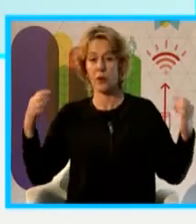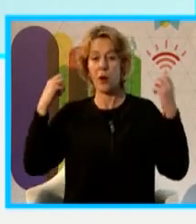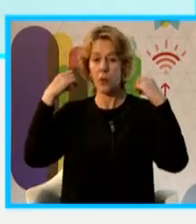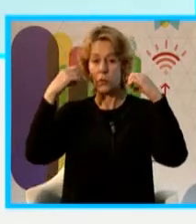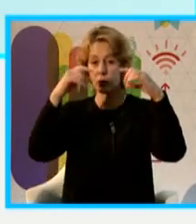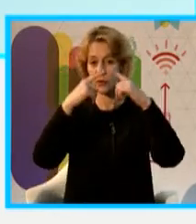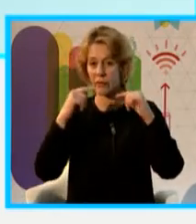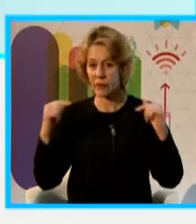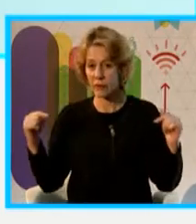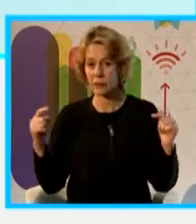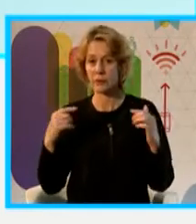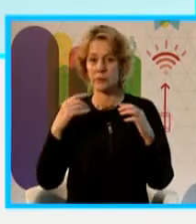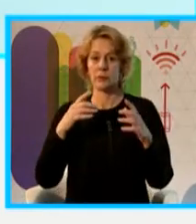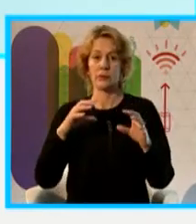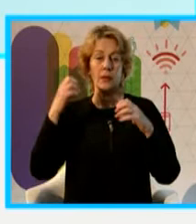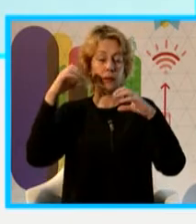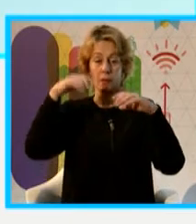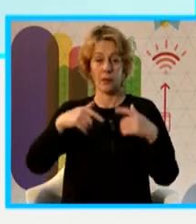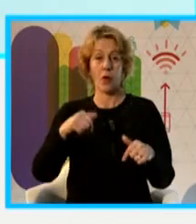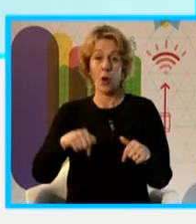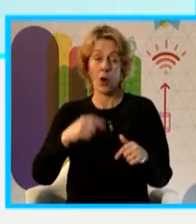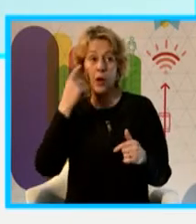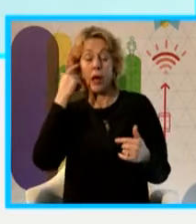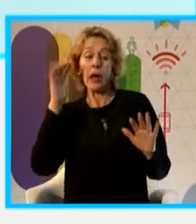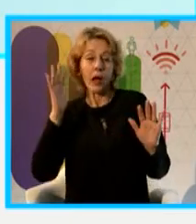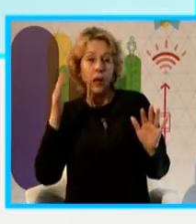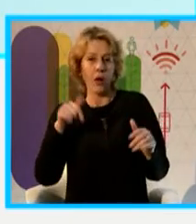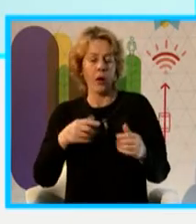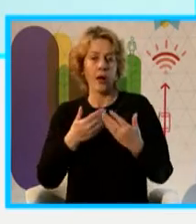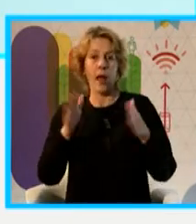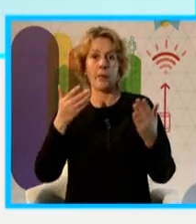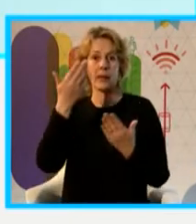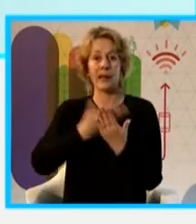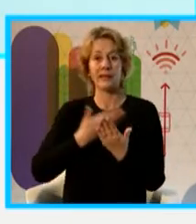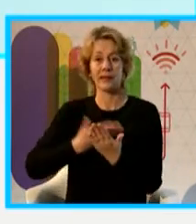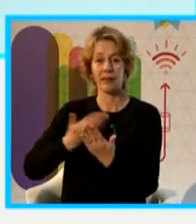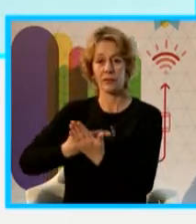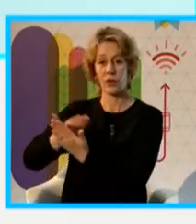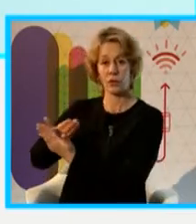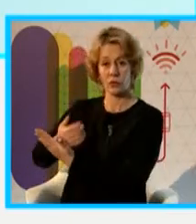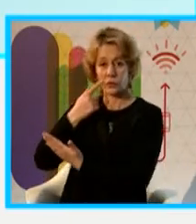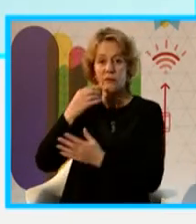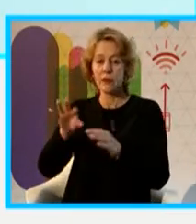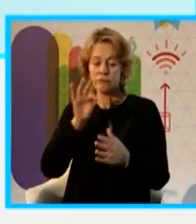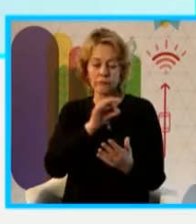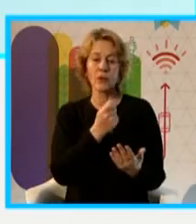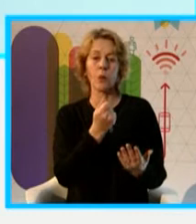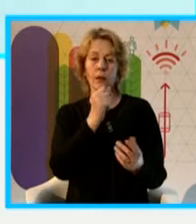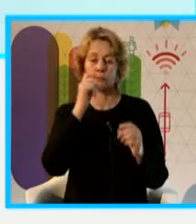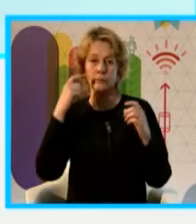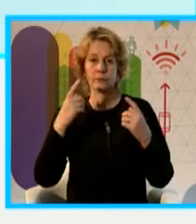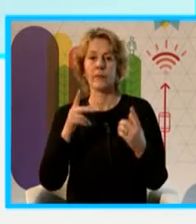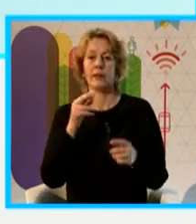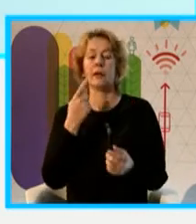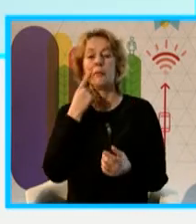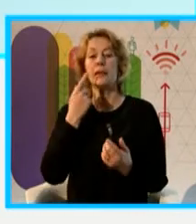También está en proceso de compra, creo que hoy se abría una de las licitaciones de luminarias del parque. También está en proceso de compra la mano de